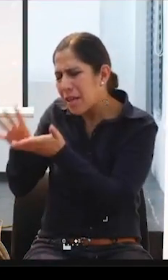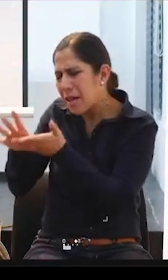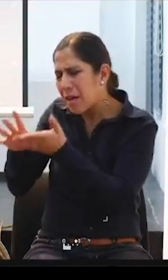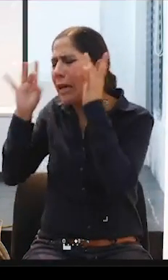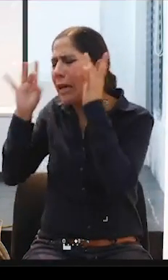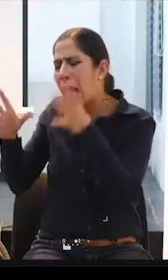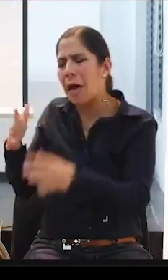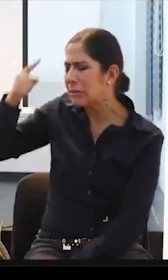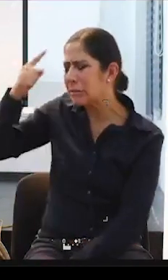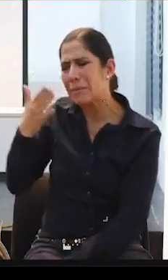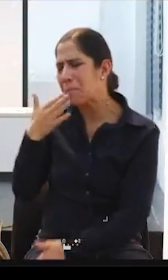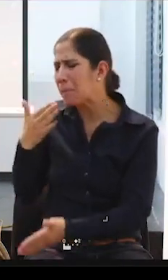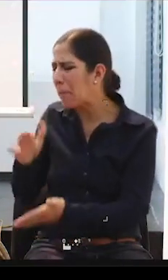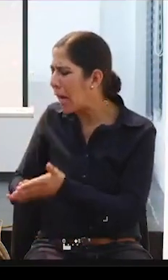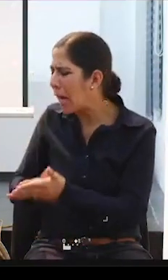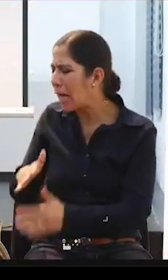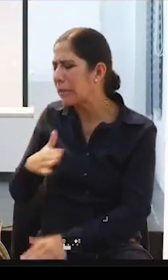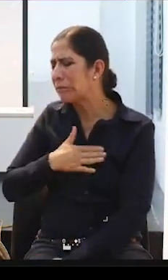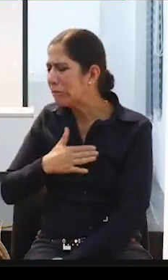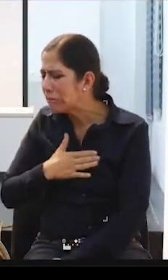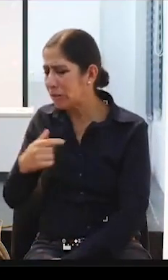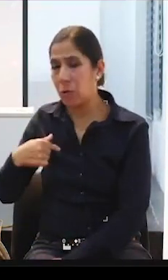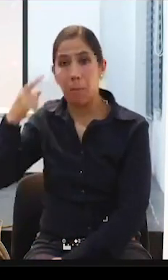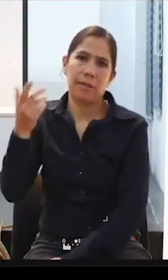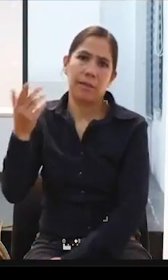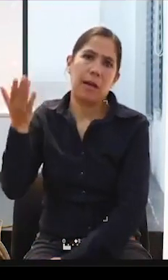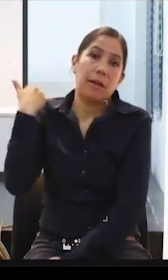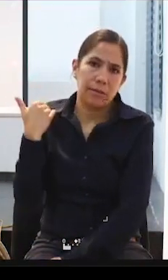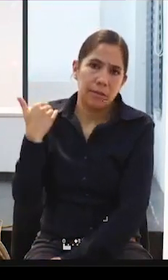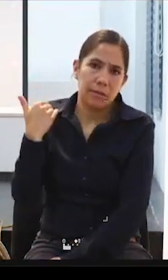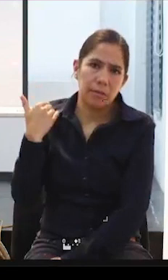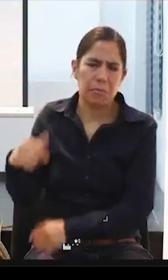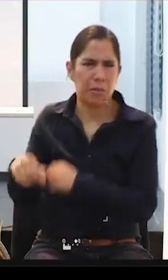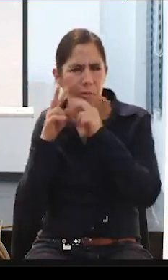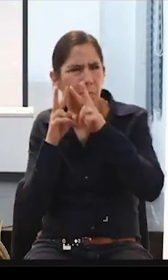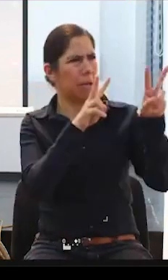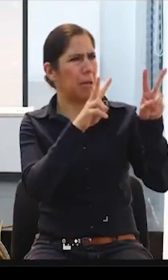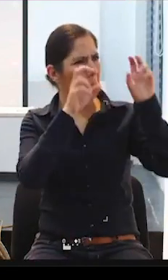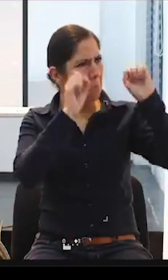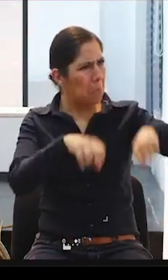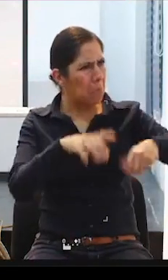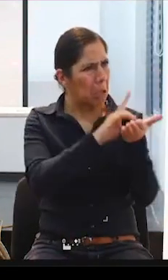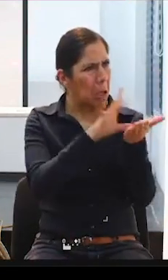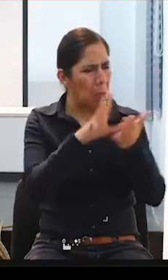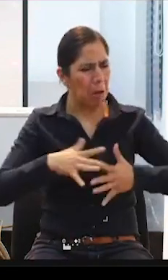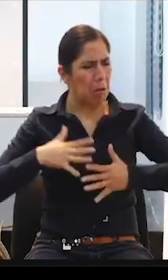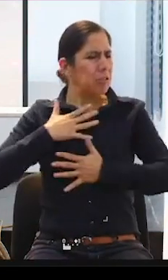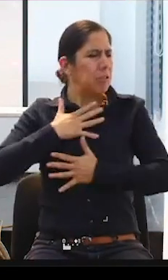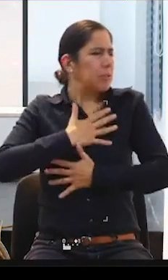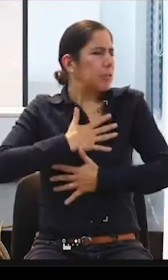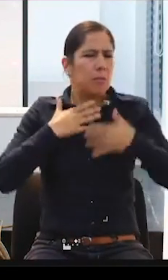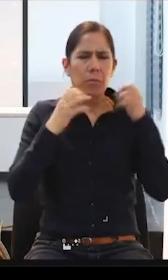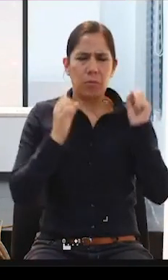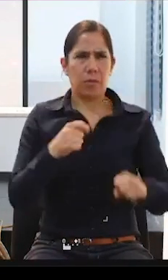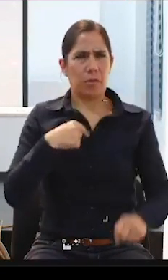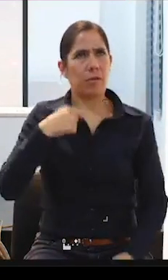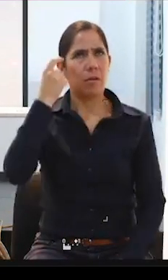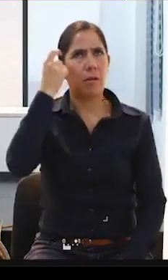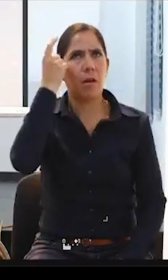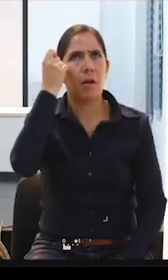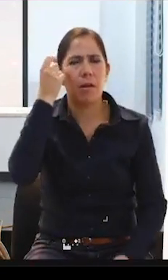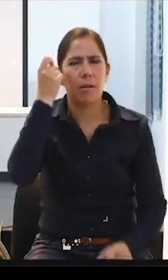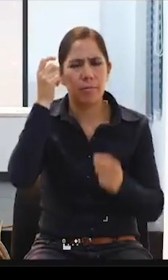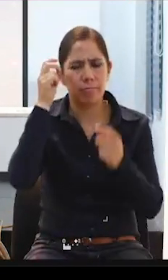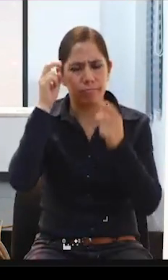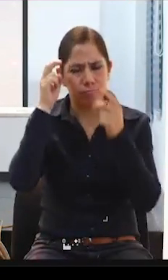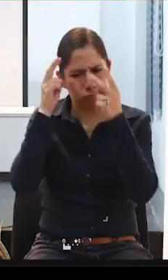a ser? Ese era mi pensamiento. Pero ellos estaban disfrutando la vida, viviendo bien. Entonces, eso me ha hecho analizar, y